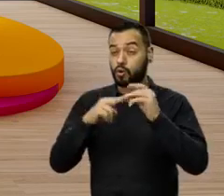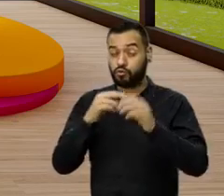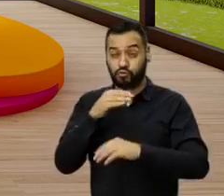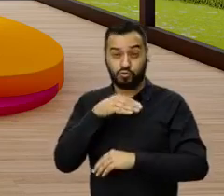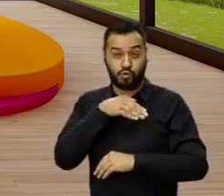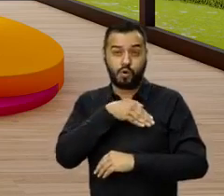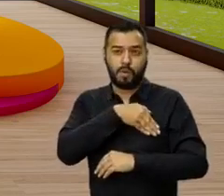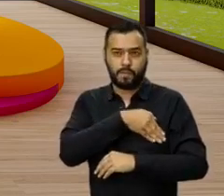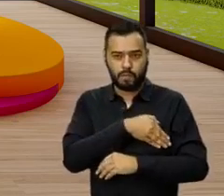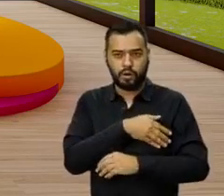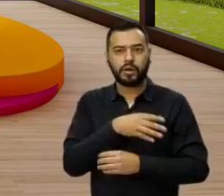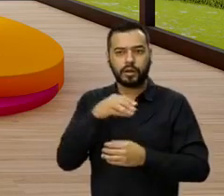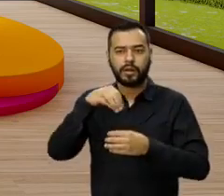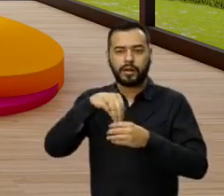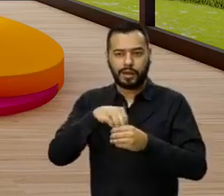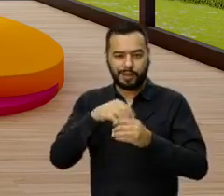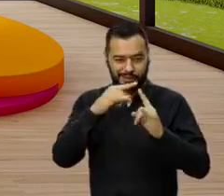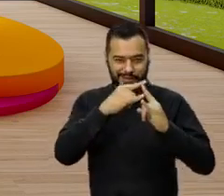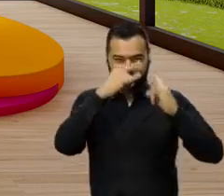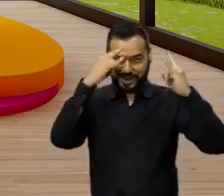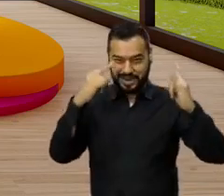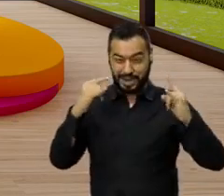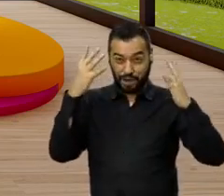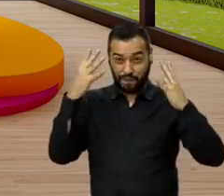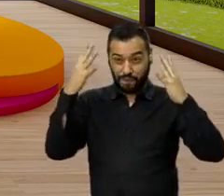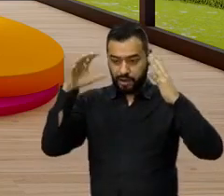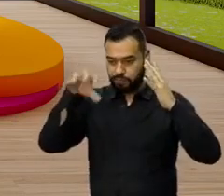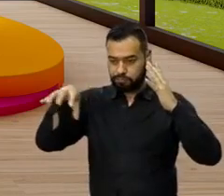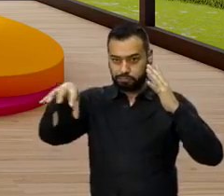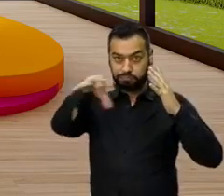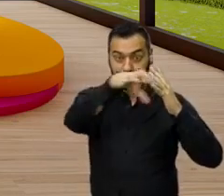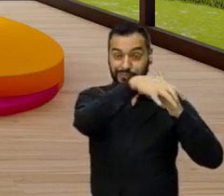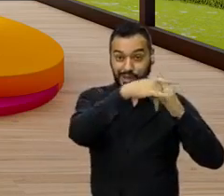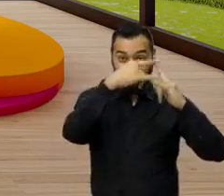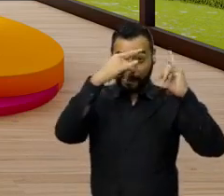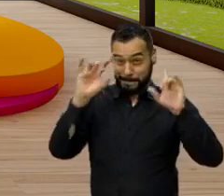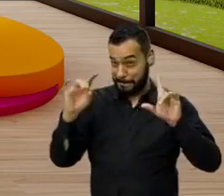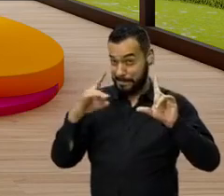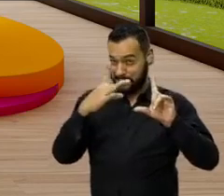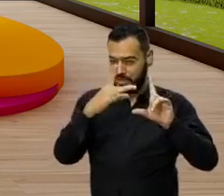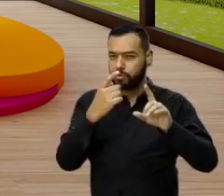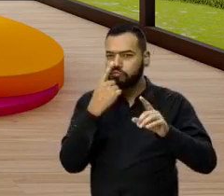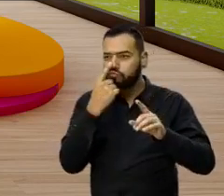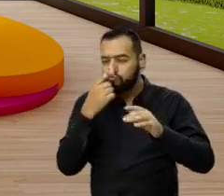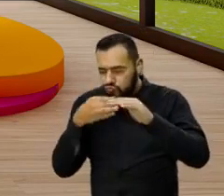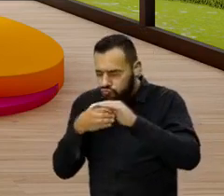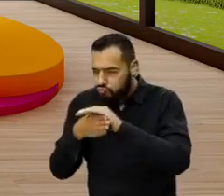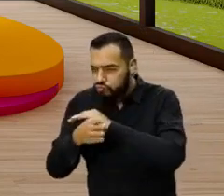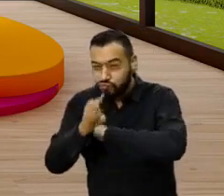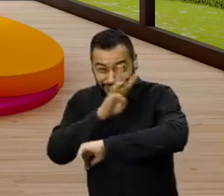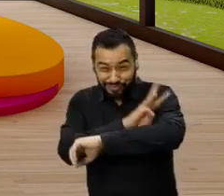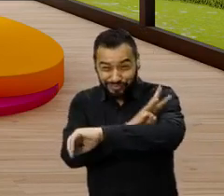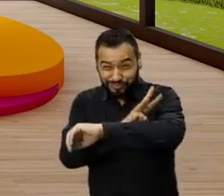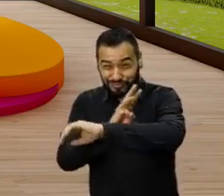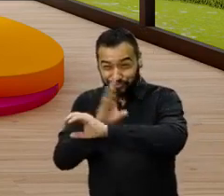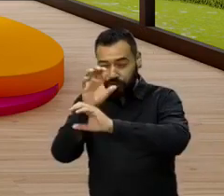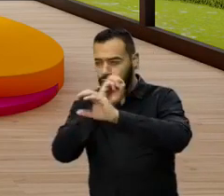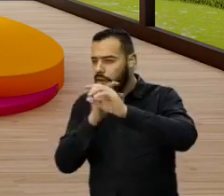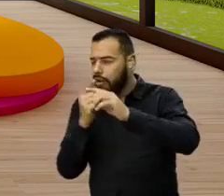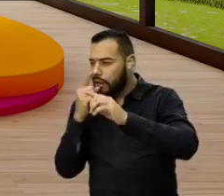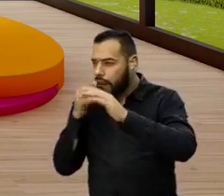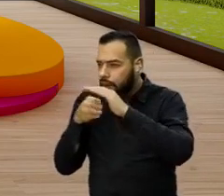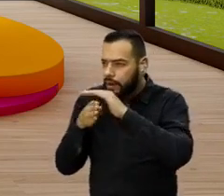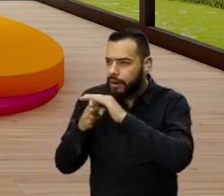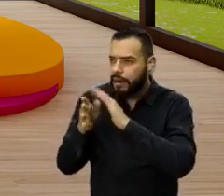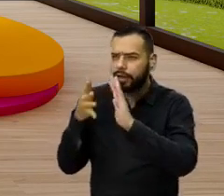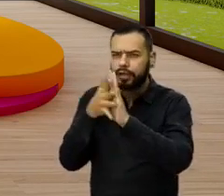Bolívar está dentro de nuestro, dentro de los pabellones de nuestra feria para que ustedes ingresen, para que los visiten, allí también van a